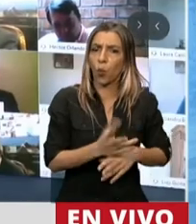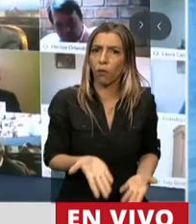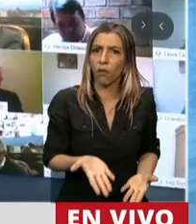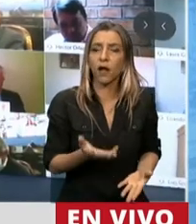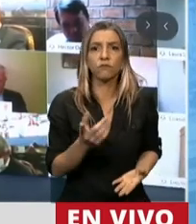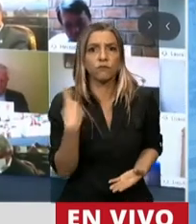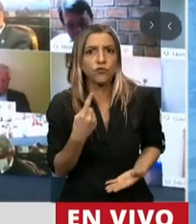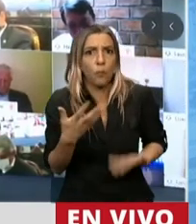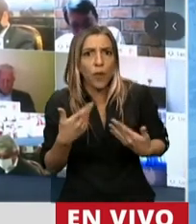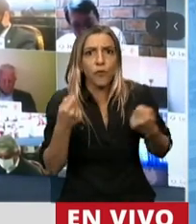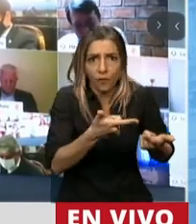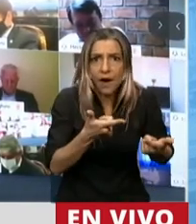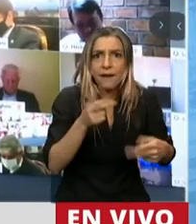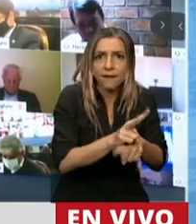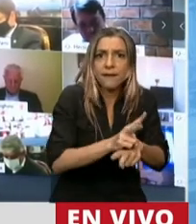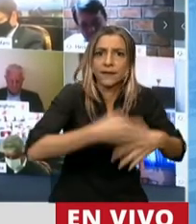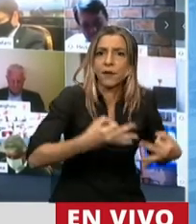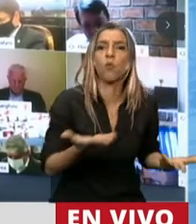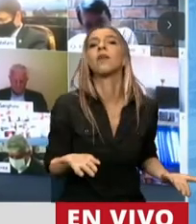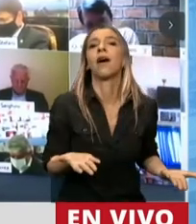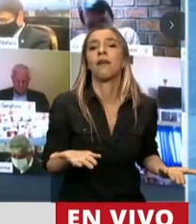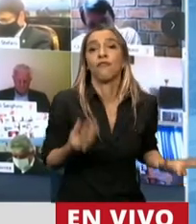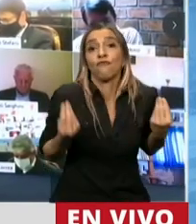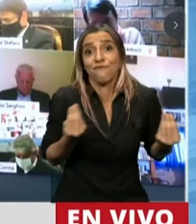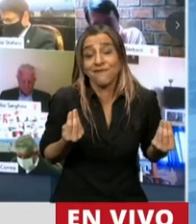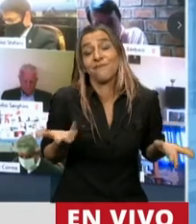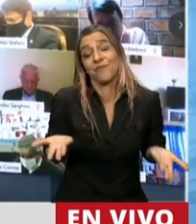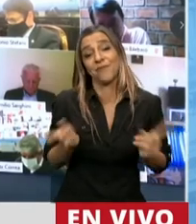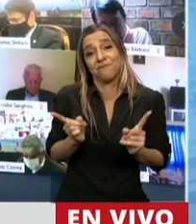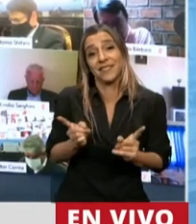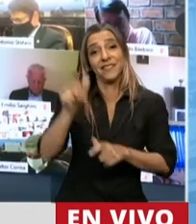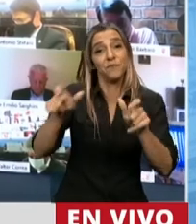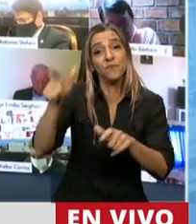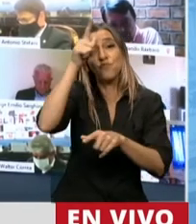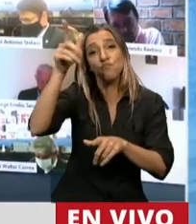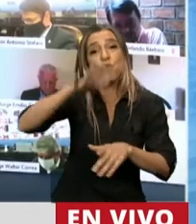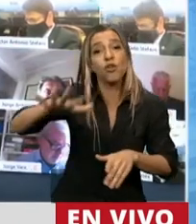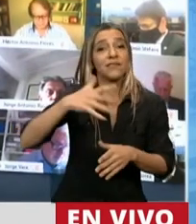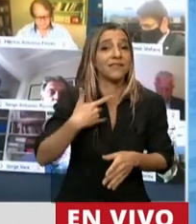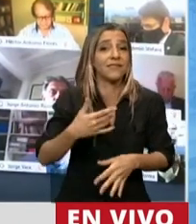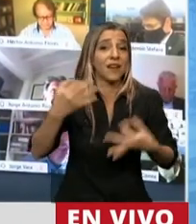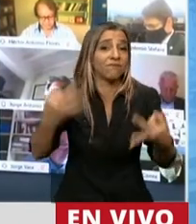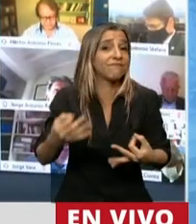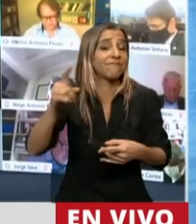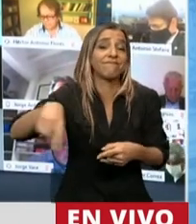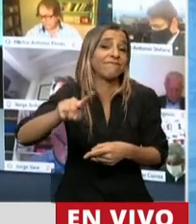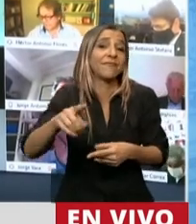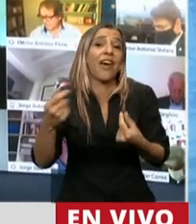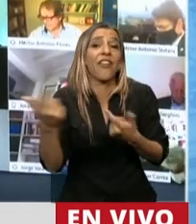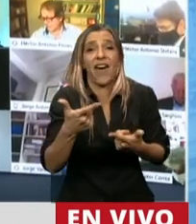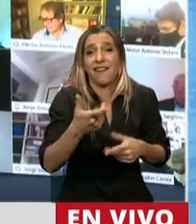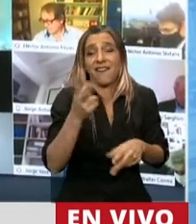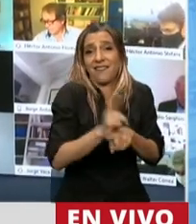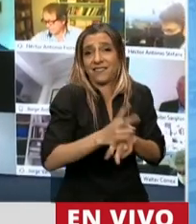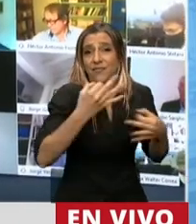si el órgano dedicado por la ley a darle ese bien, que es la seguridad,